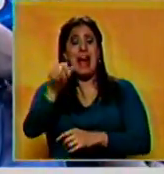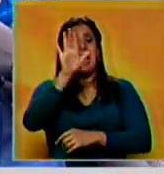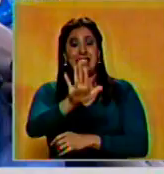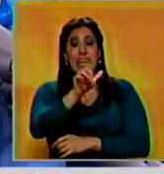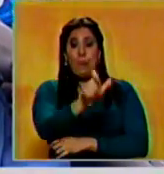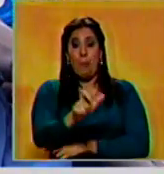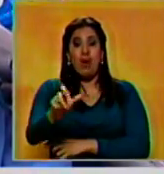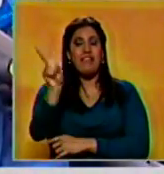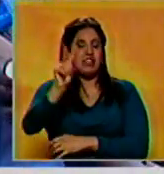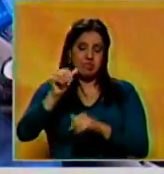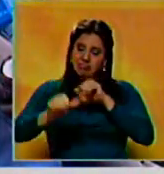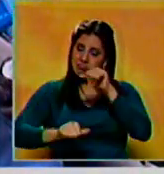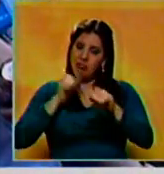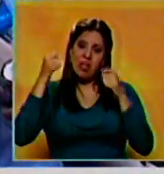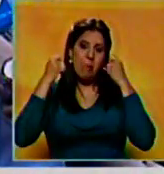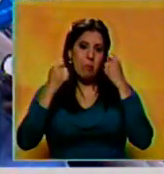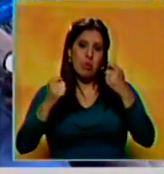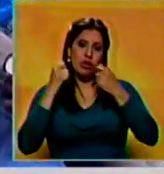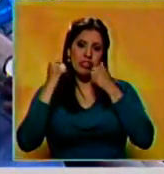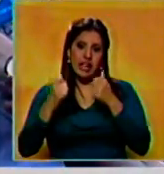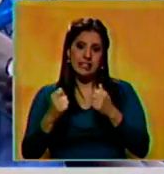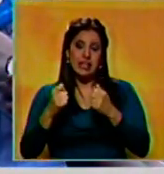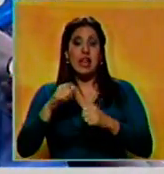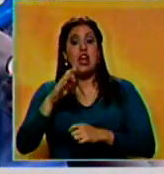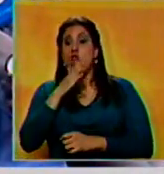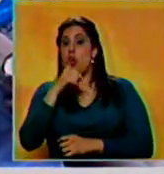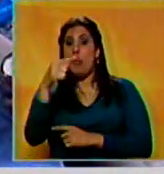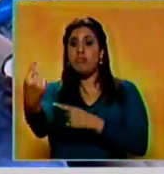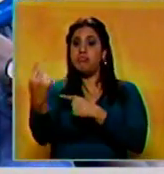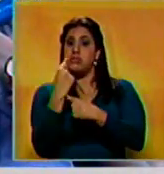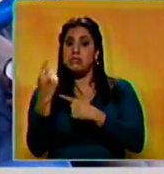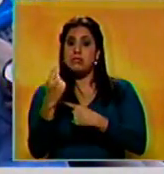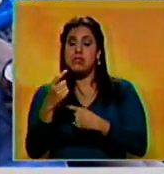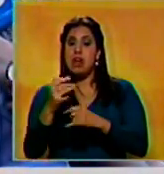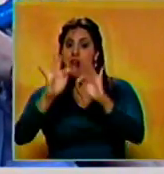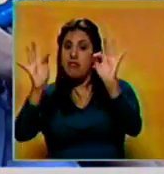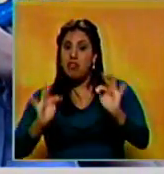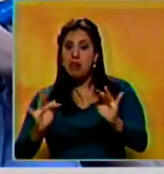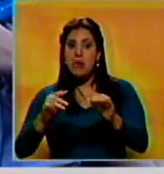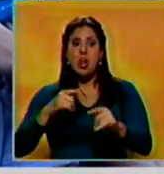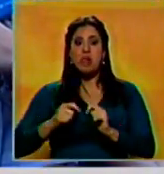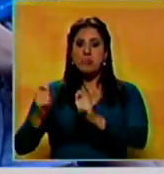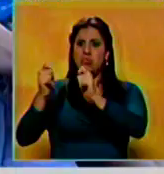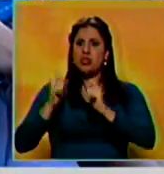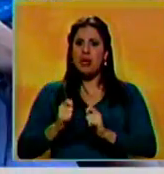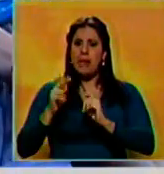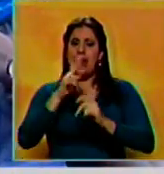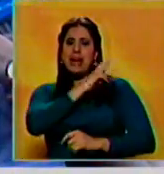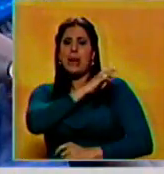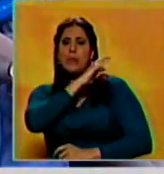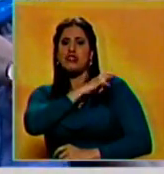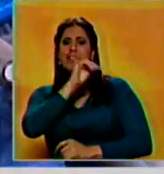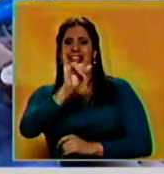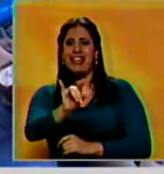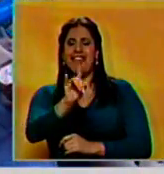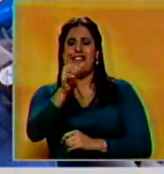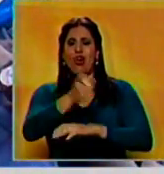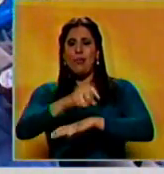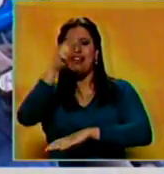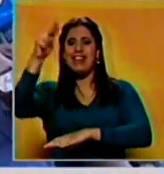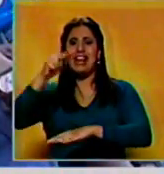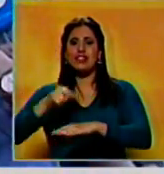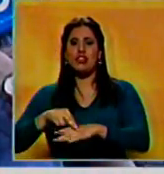el pueblo de Venezuela va a seguir protestando. Y no puede usted de alguna manera delegar la responsabilidad que tiene el Gobierno